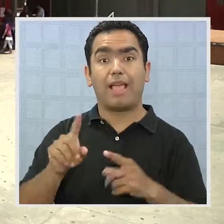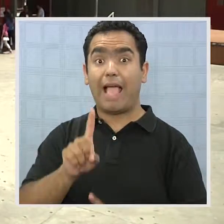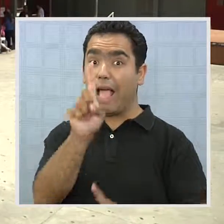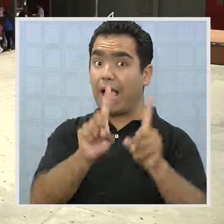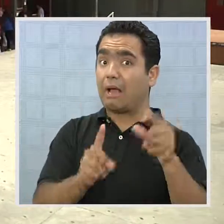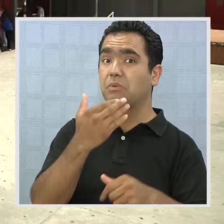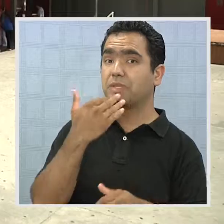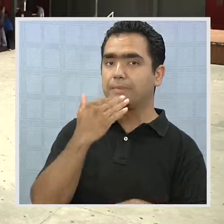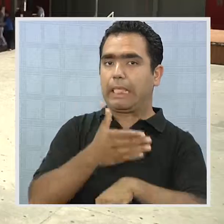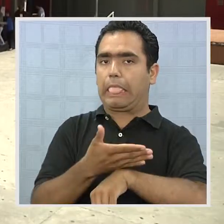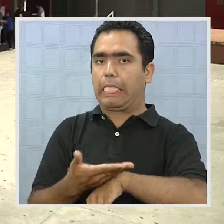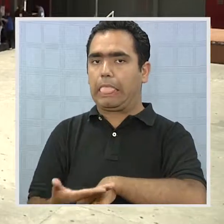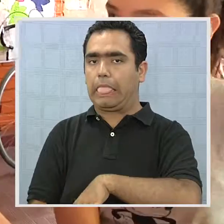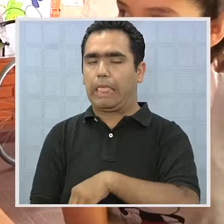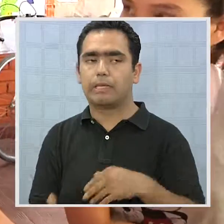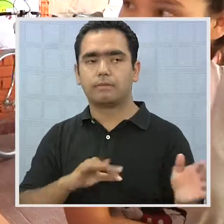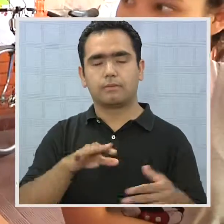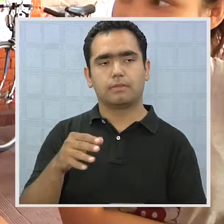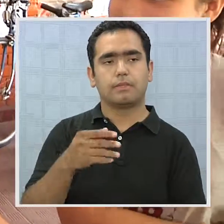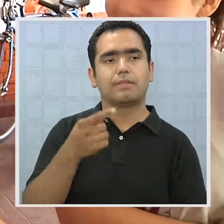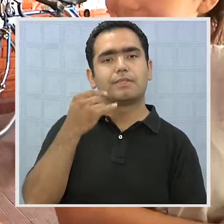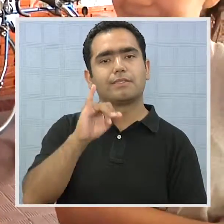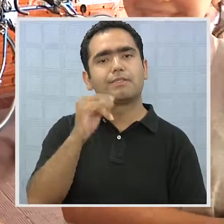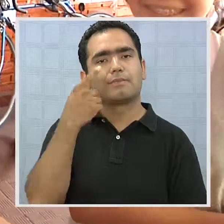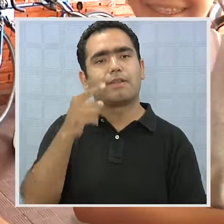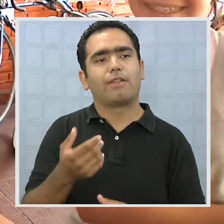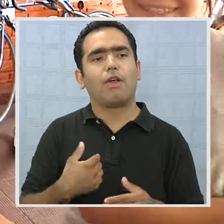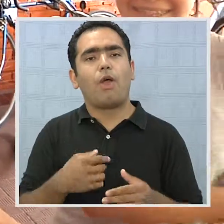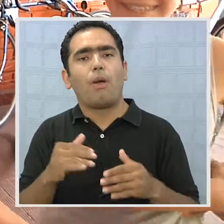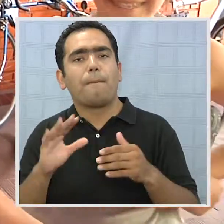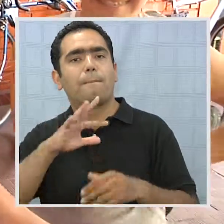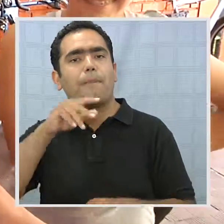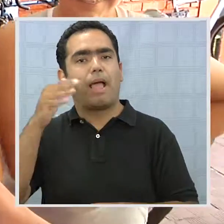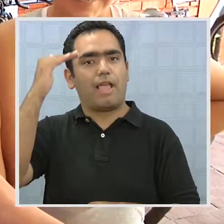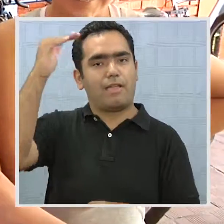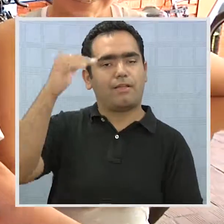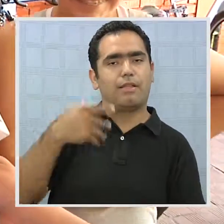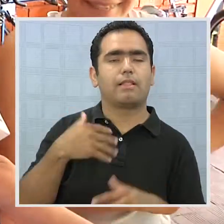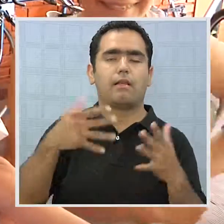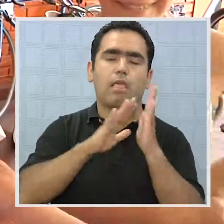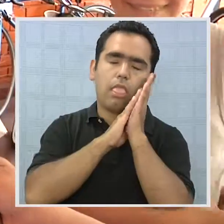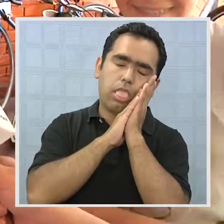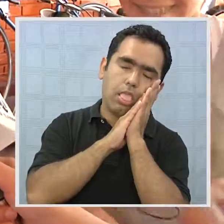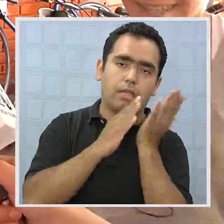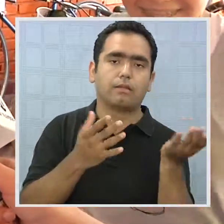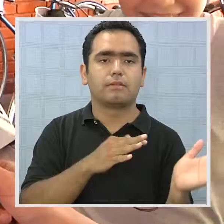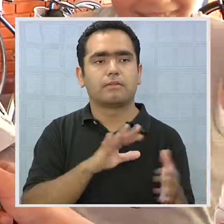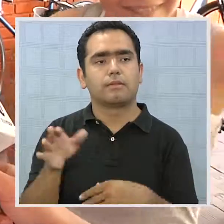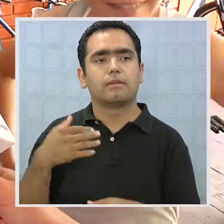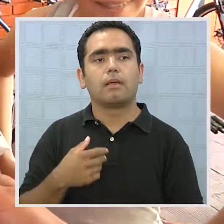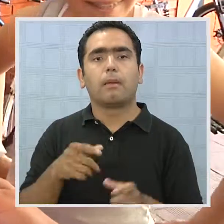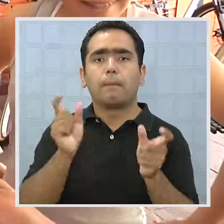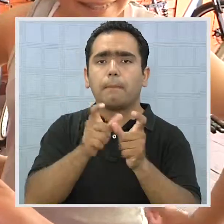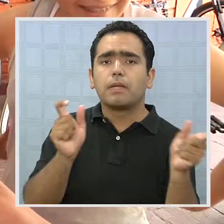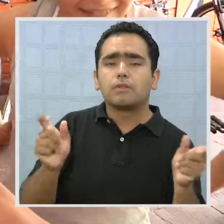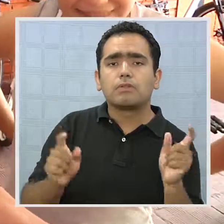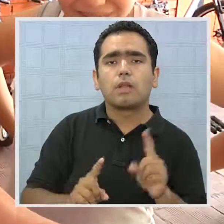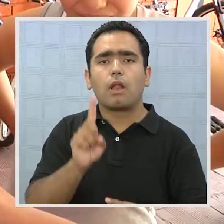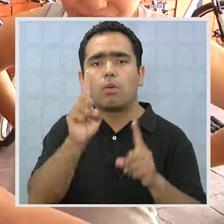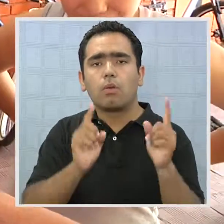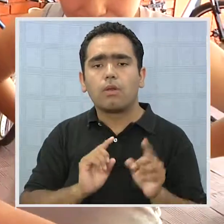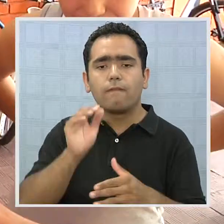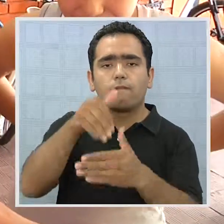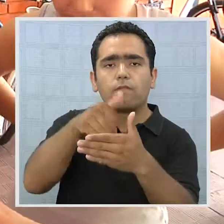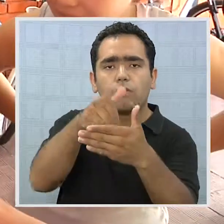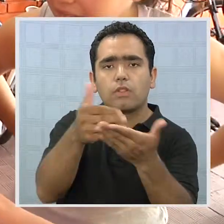más de la cuenta. Sí, pero el mayor está durmiendo todavía. Es un momento que había poca gente joven que se había acercado a No, pero